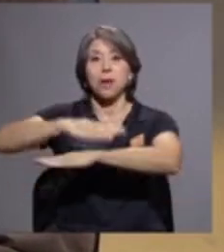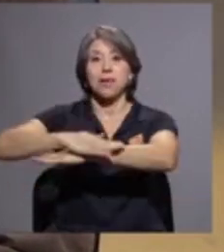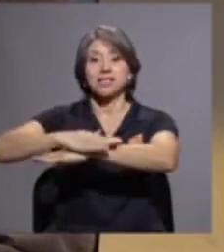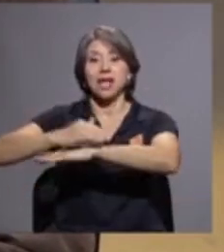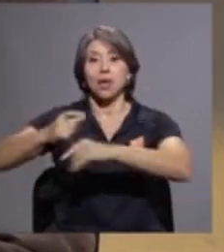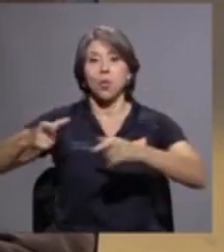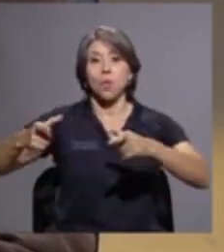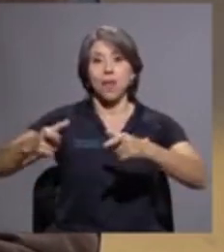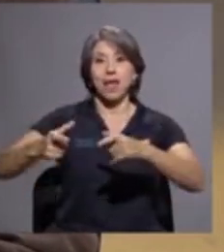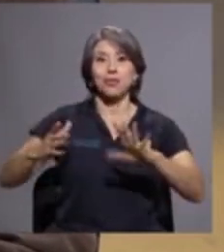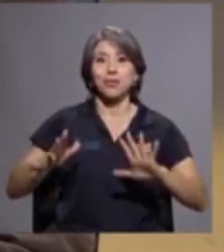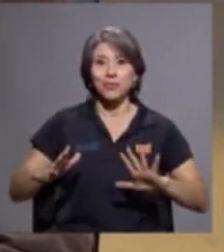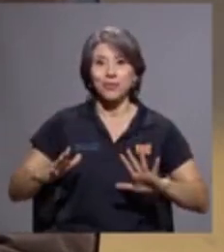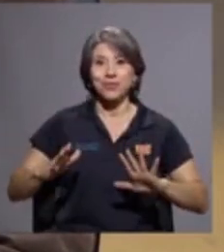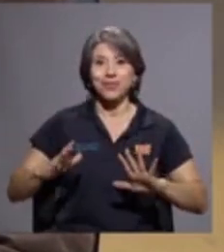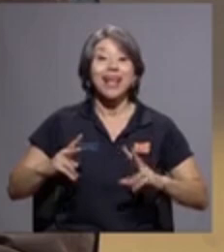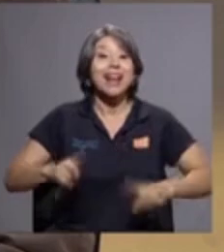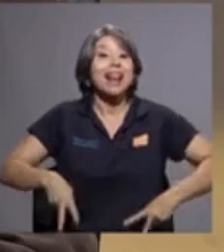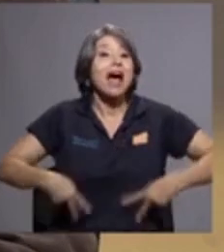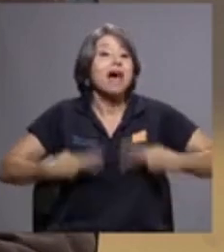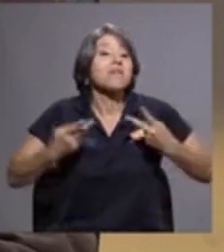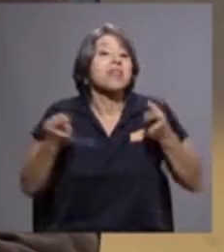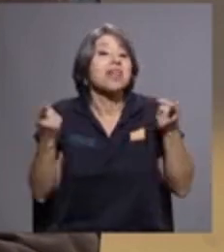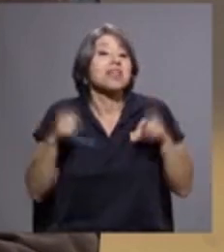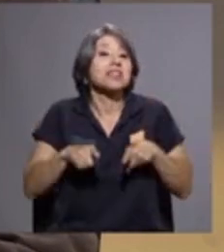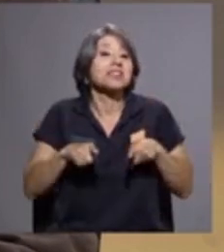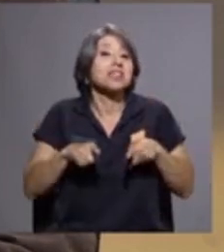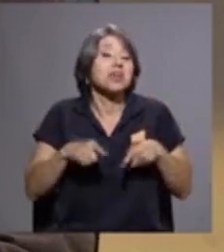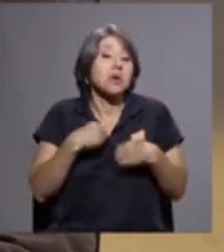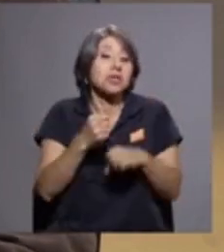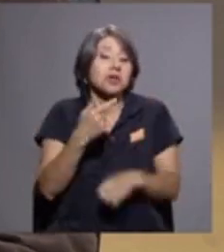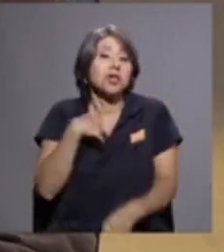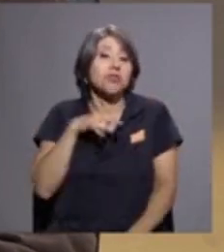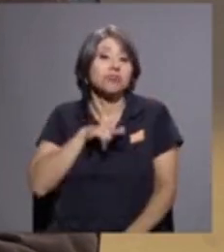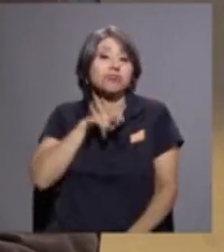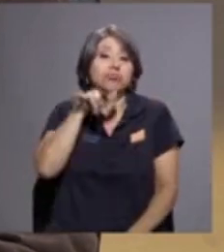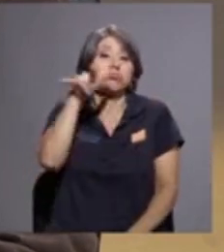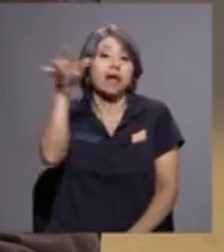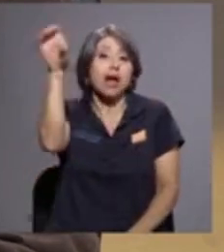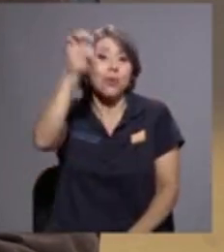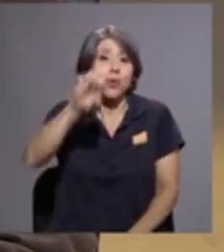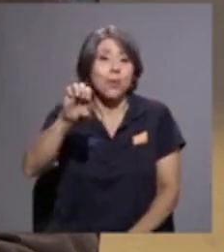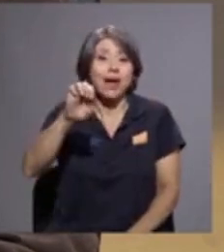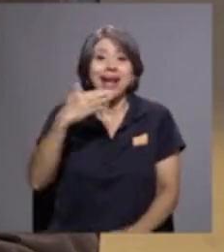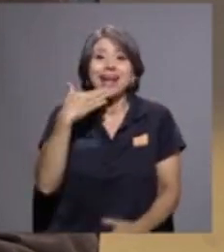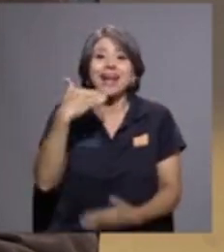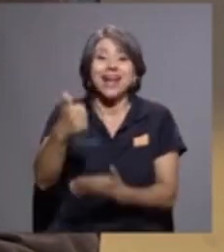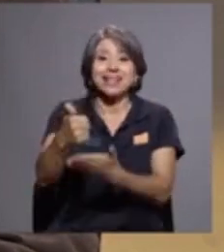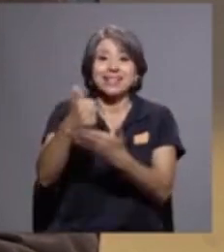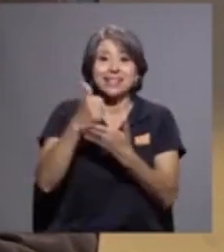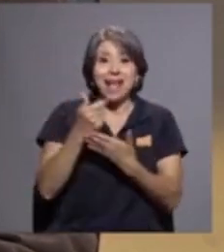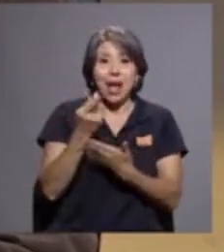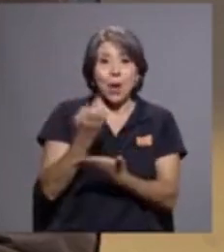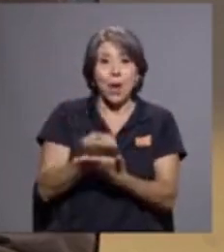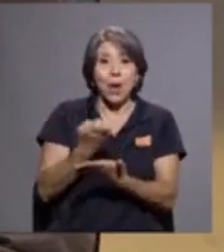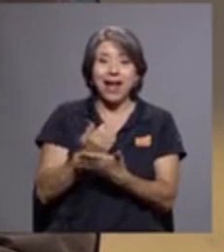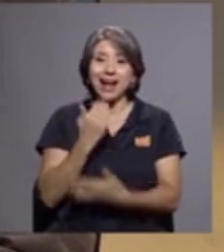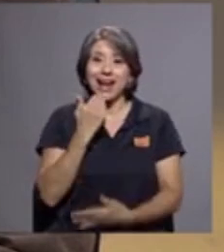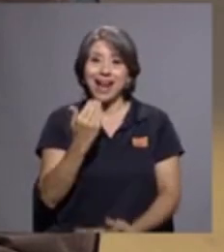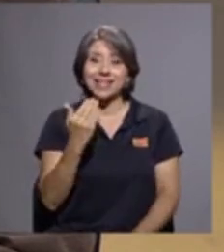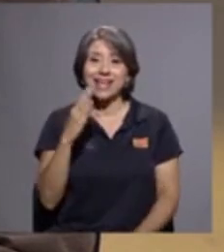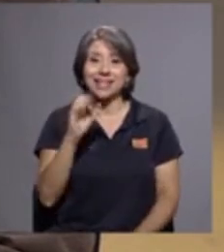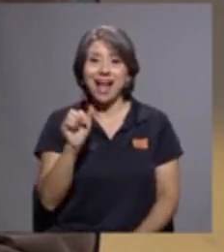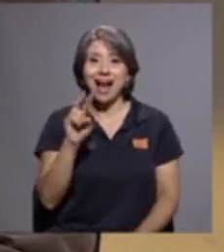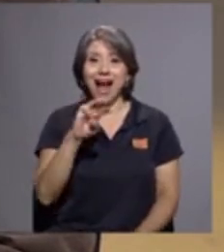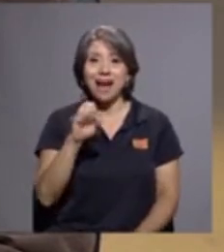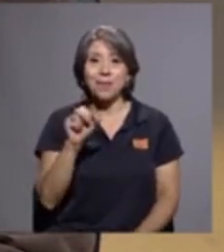la vida y el destino me llevó a Europa por una beca que tuve gracias a Carmen Naranjo que fue ministra